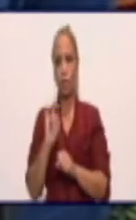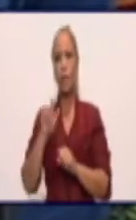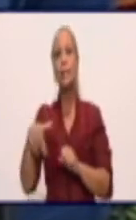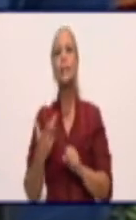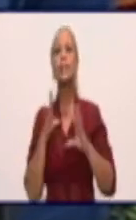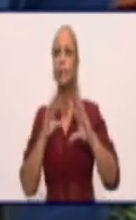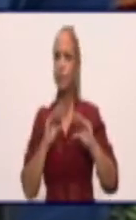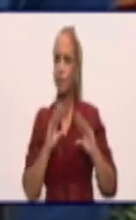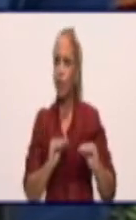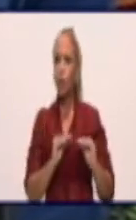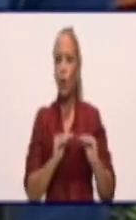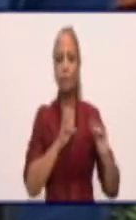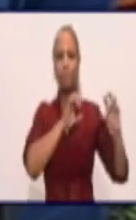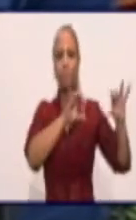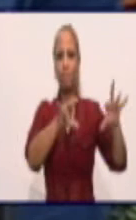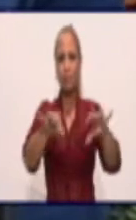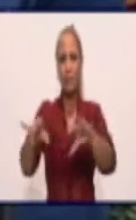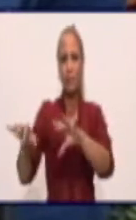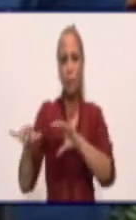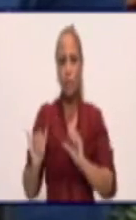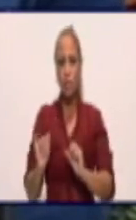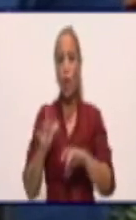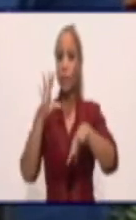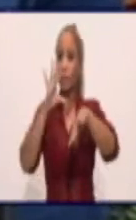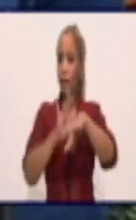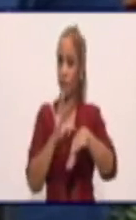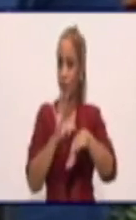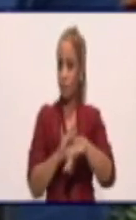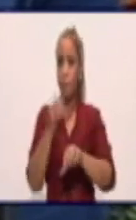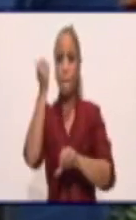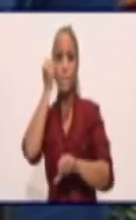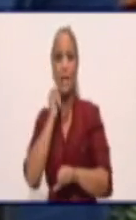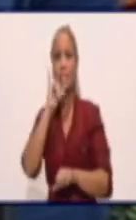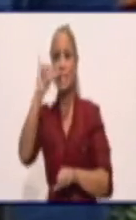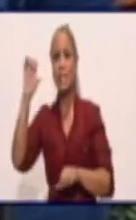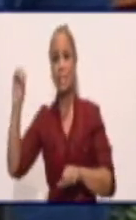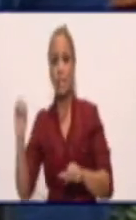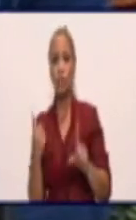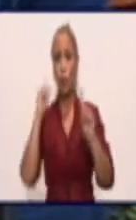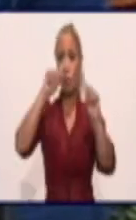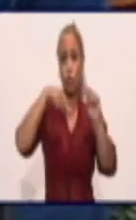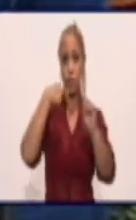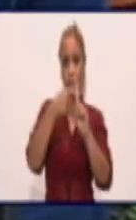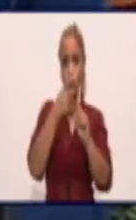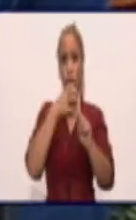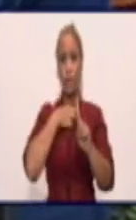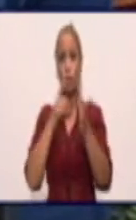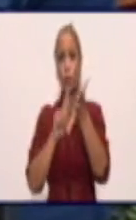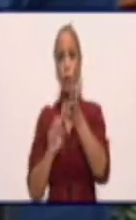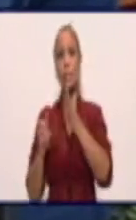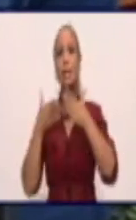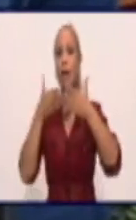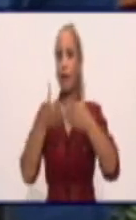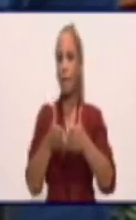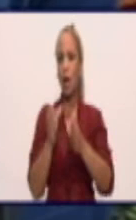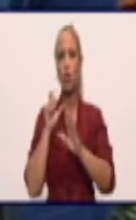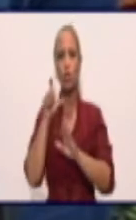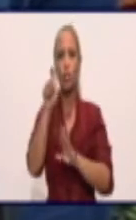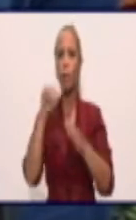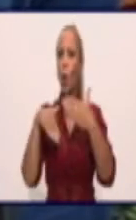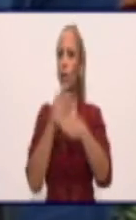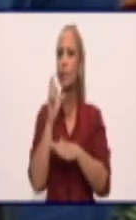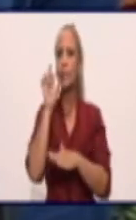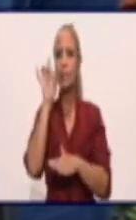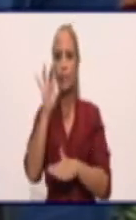dispersión de la enfermedad. Más de 600 positivos ha tenido Granma en los últimos 15 días.